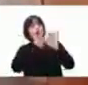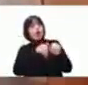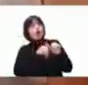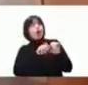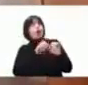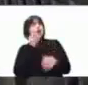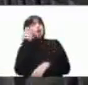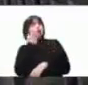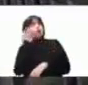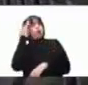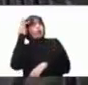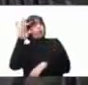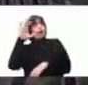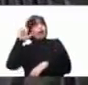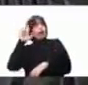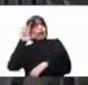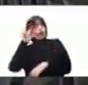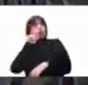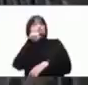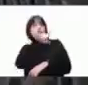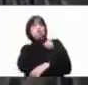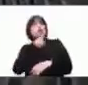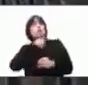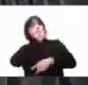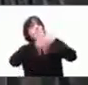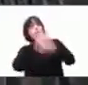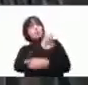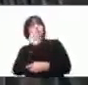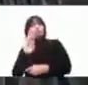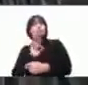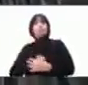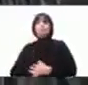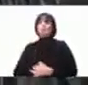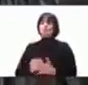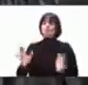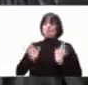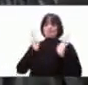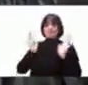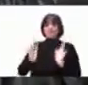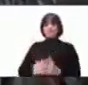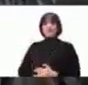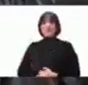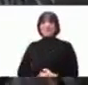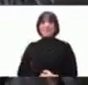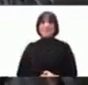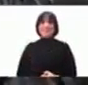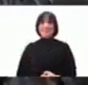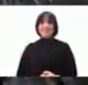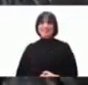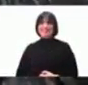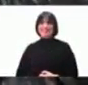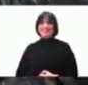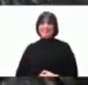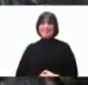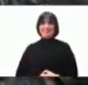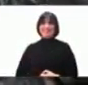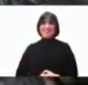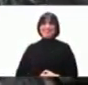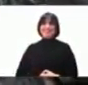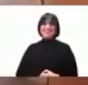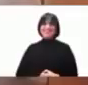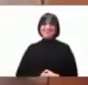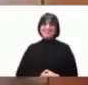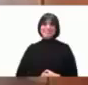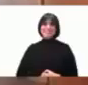de San Carlos te me presentas tal día pues encantado y de ahí empezó su